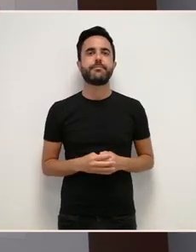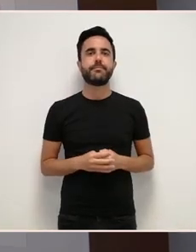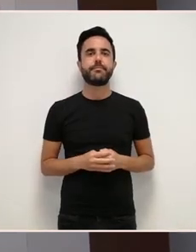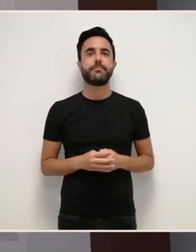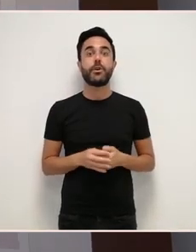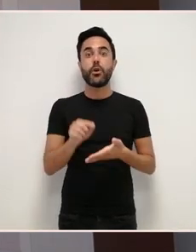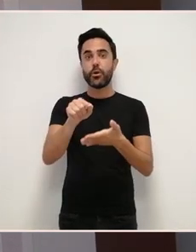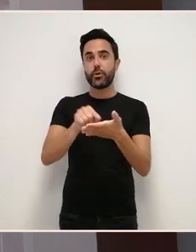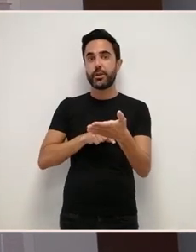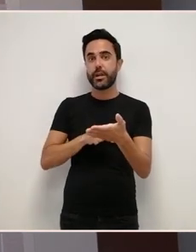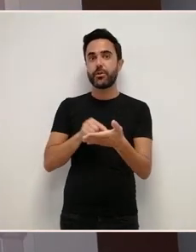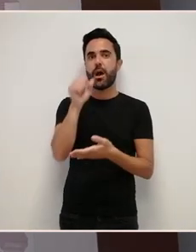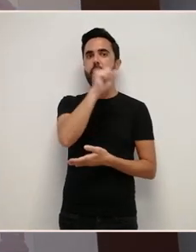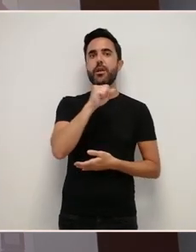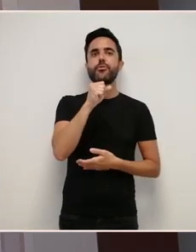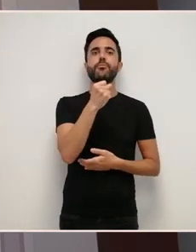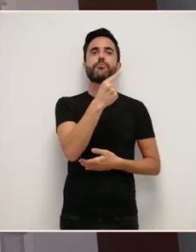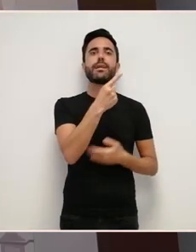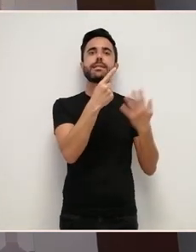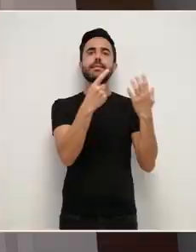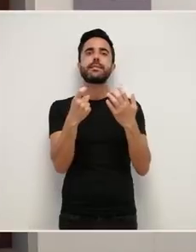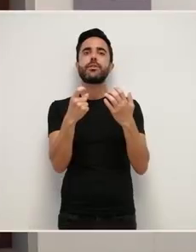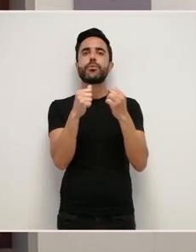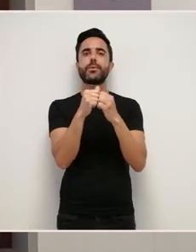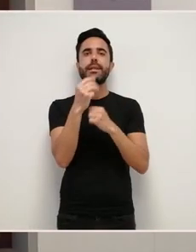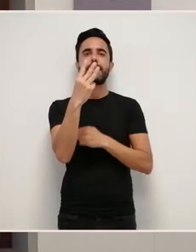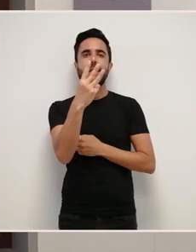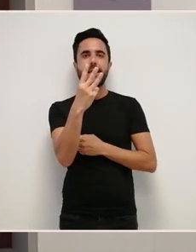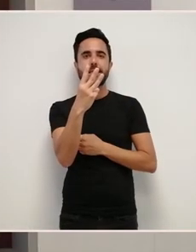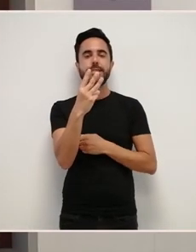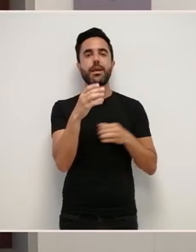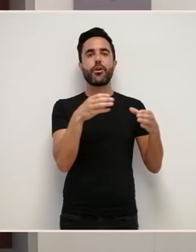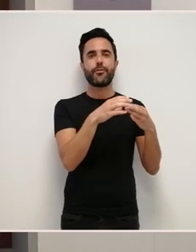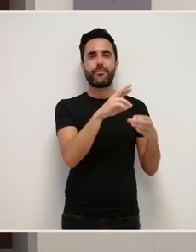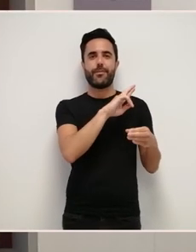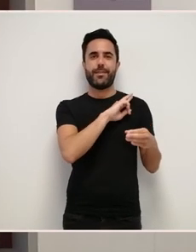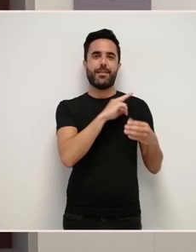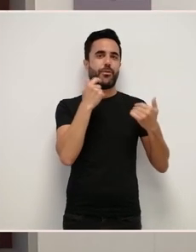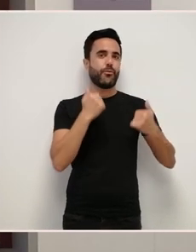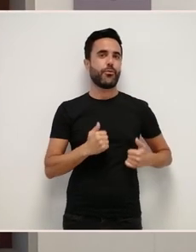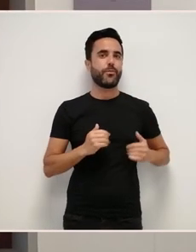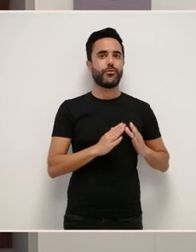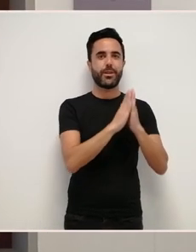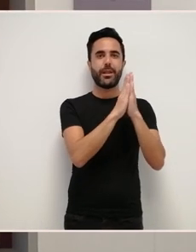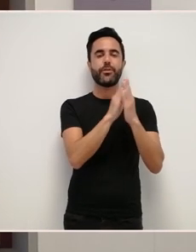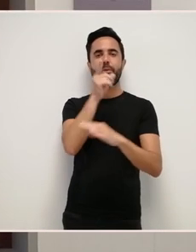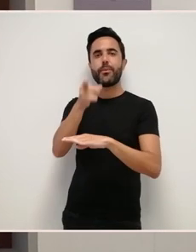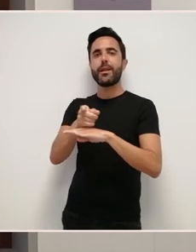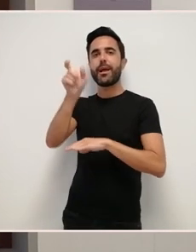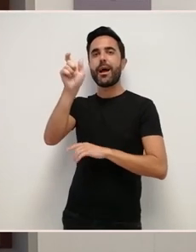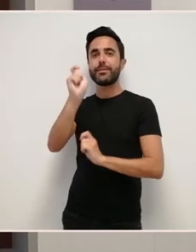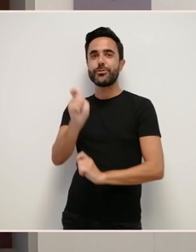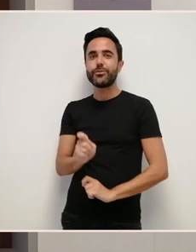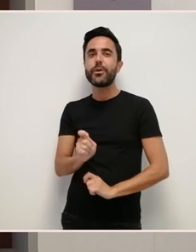Nese contrato de 1623, a confraría do Corpo Santo obrigaba a Francisco Lantas A realizar o retablo nun